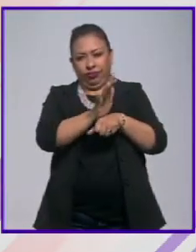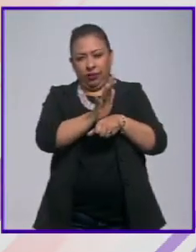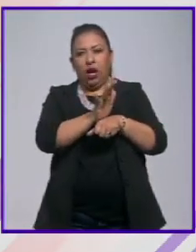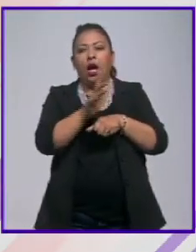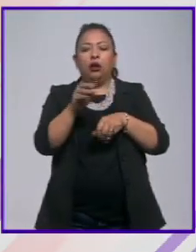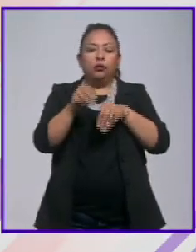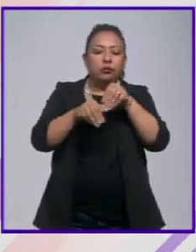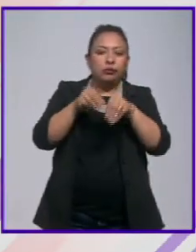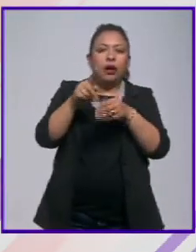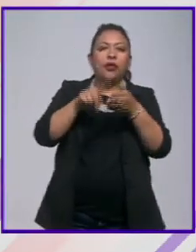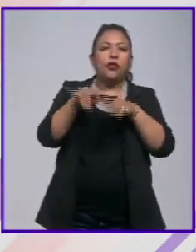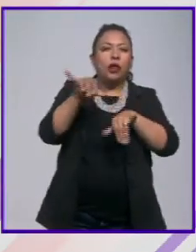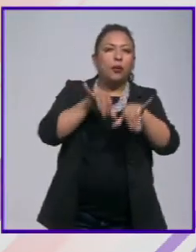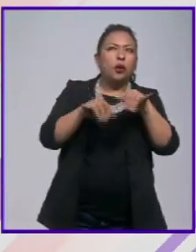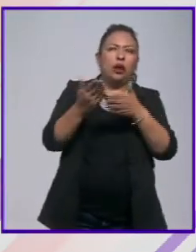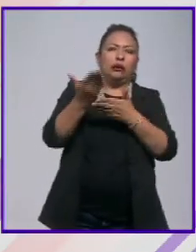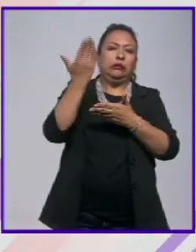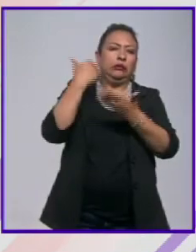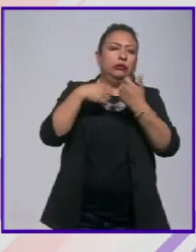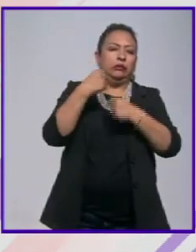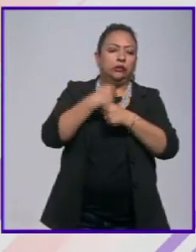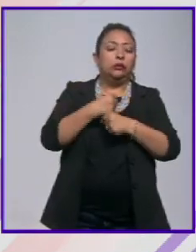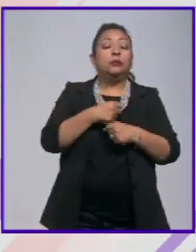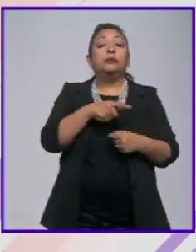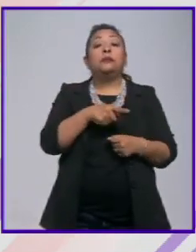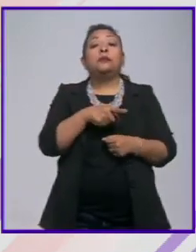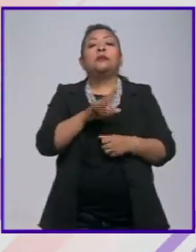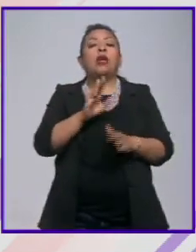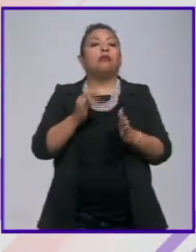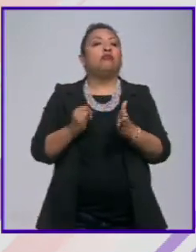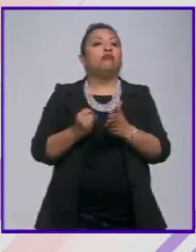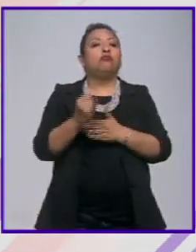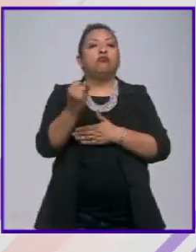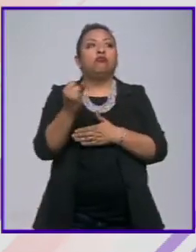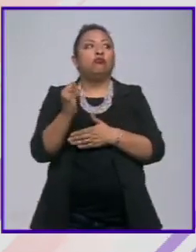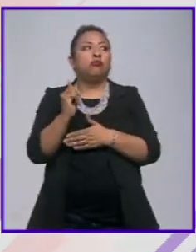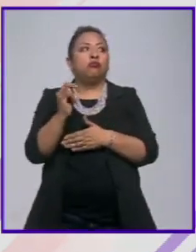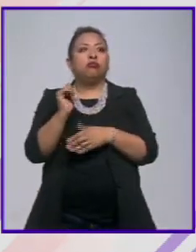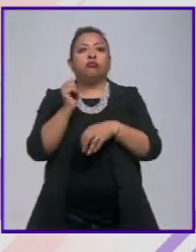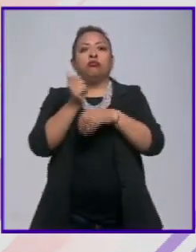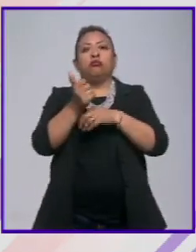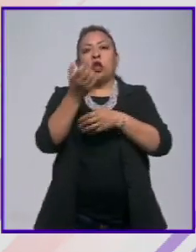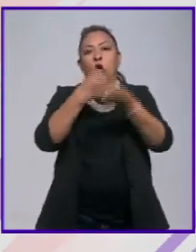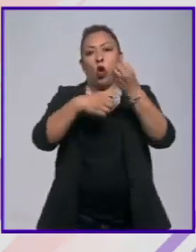trabajamos en un laboratorio hace mucho tiempo y decidí montar la obra